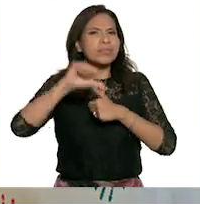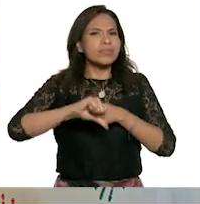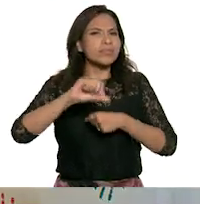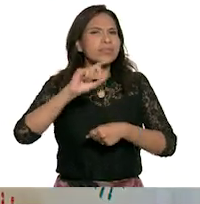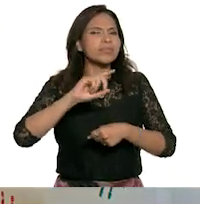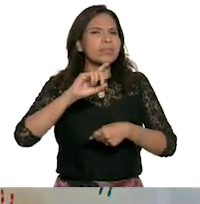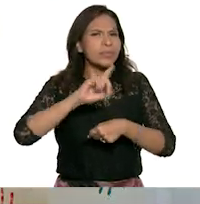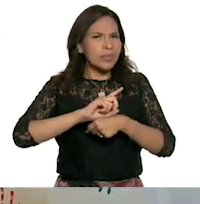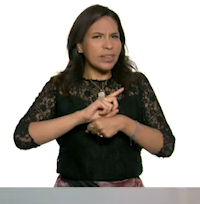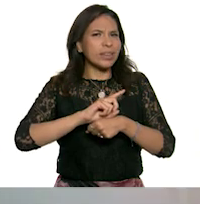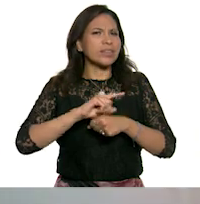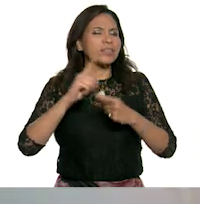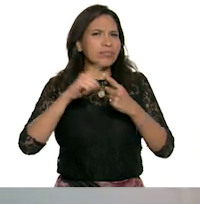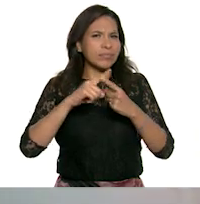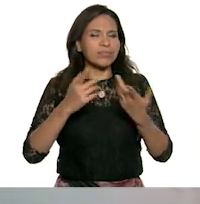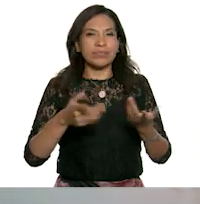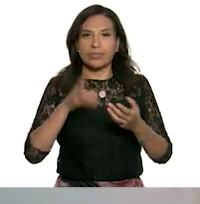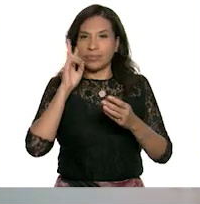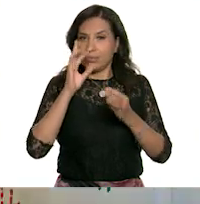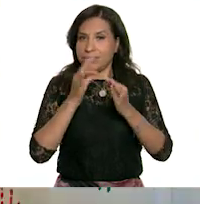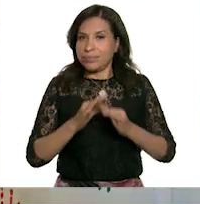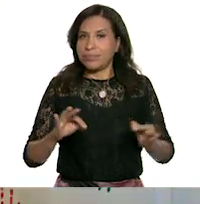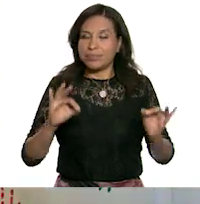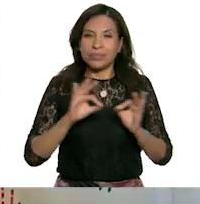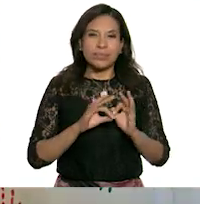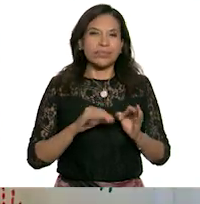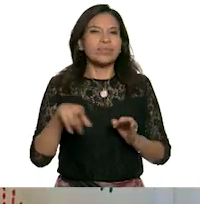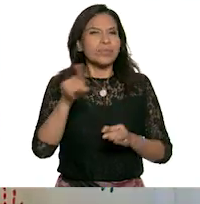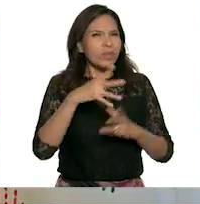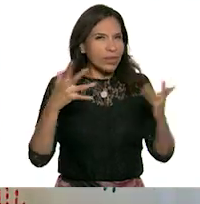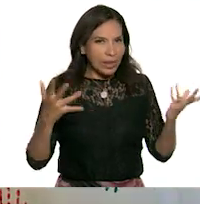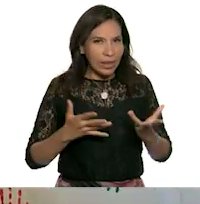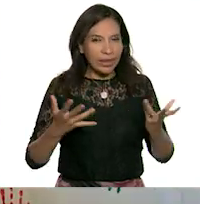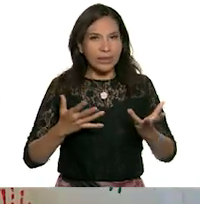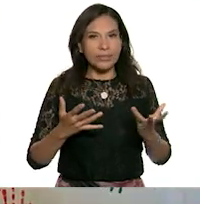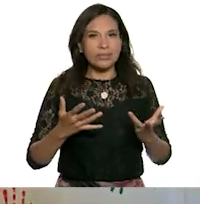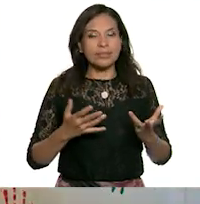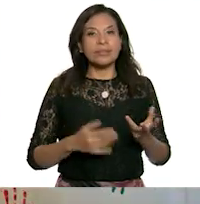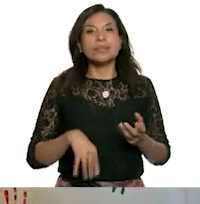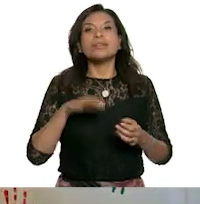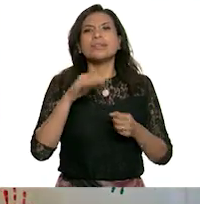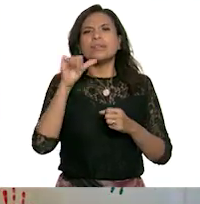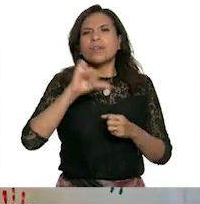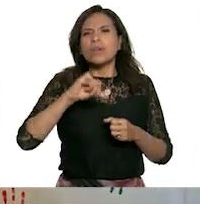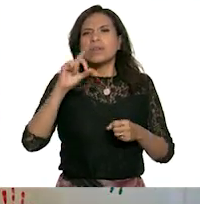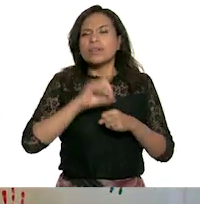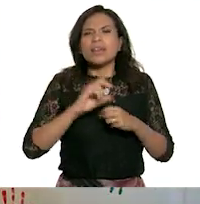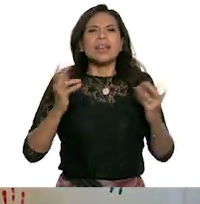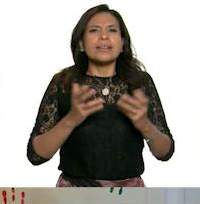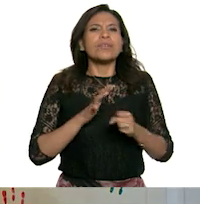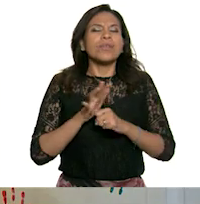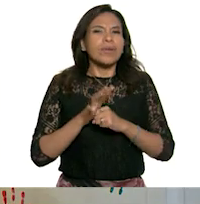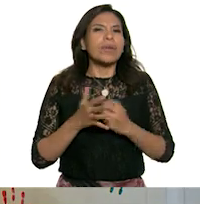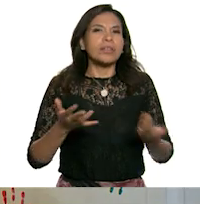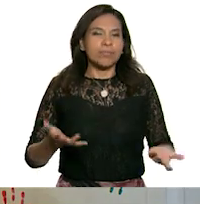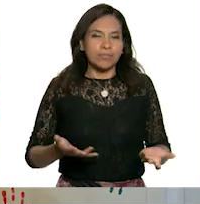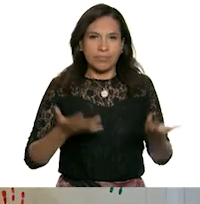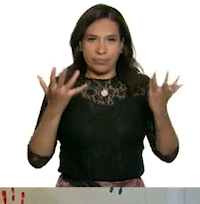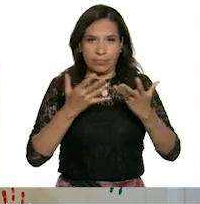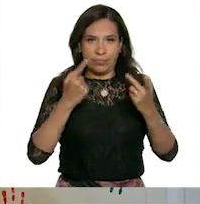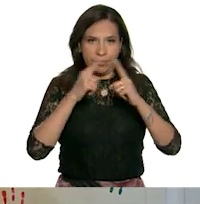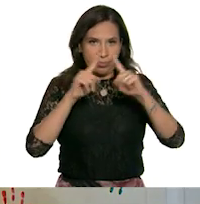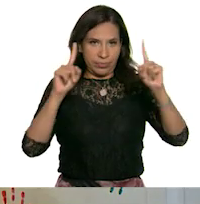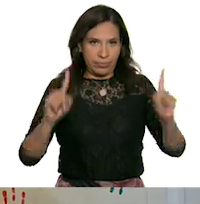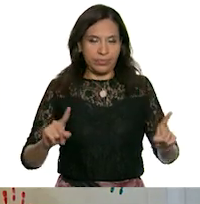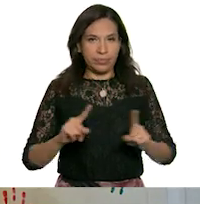de hoy? ¡Excelente! Es muy importante que lo hagan Así que el reto del día de hoy será hacer un